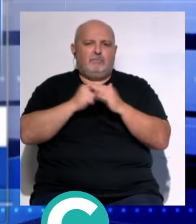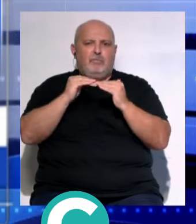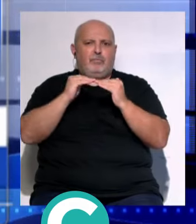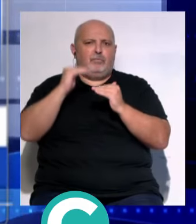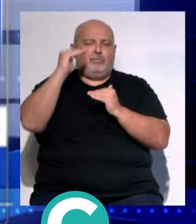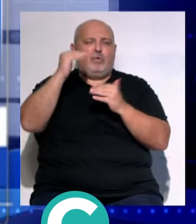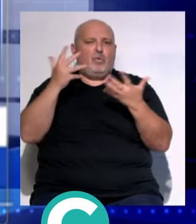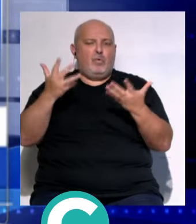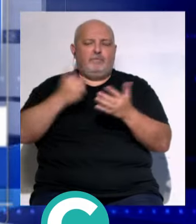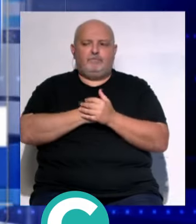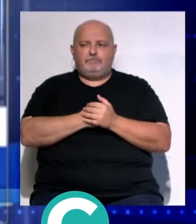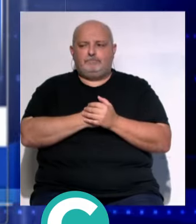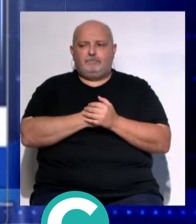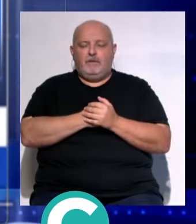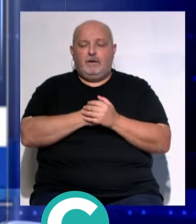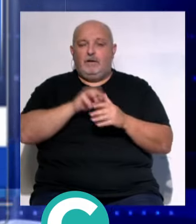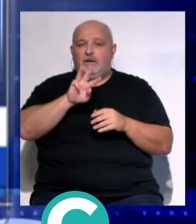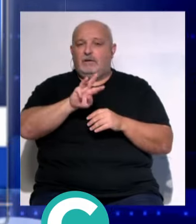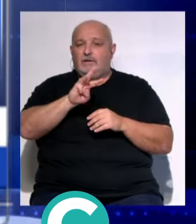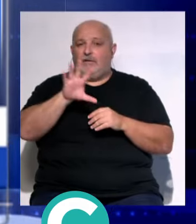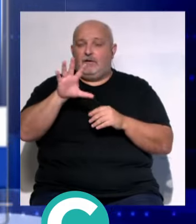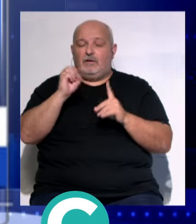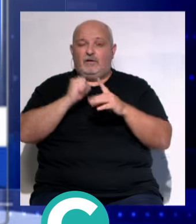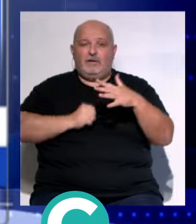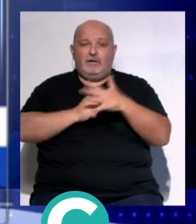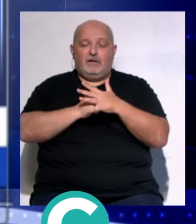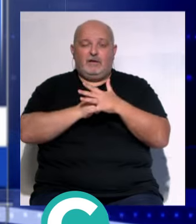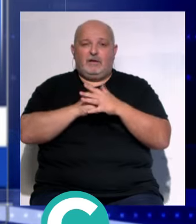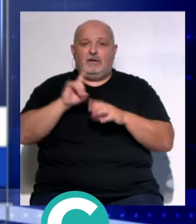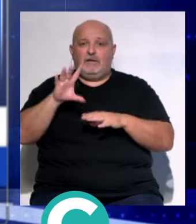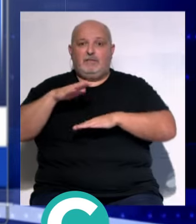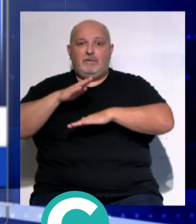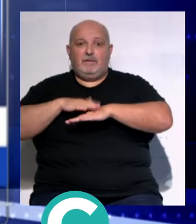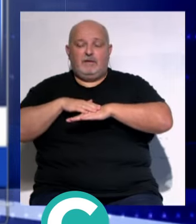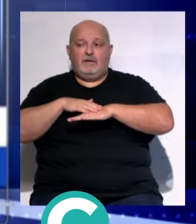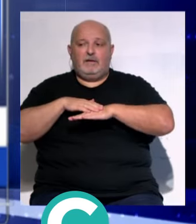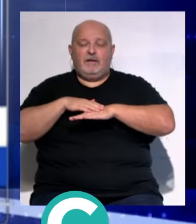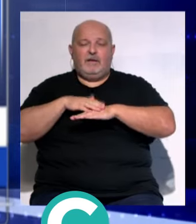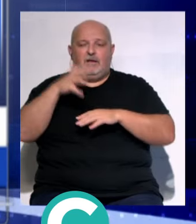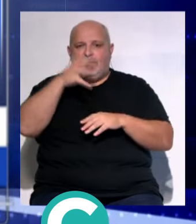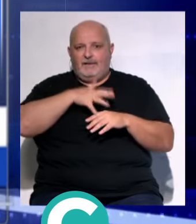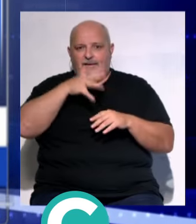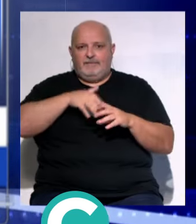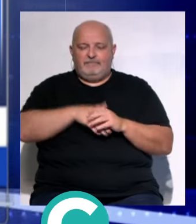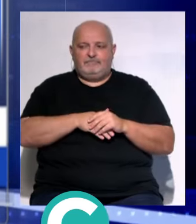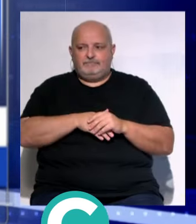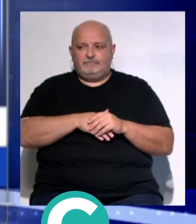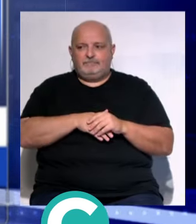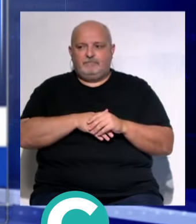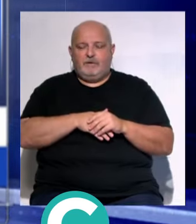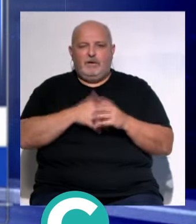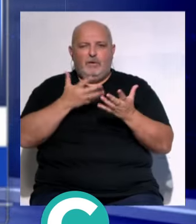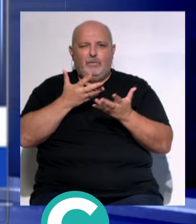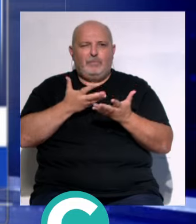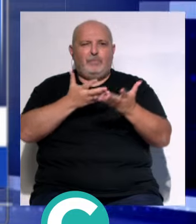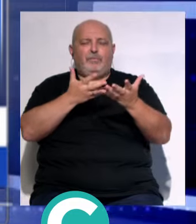ascenso... ...costilarán... ...entre los 35 grados de máxima... ...y los 15 grados de mínima... ...dejeras de la frontera. Los